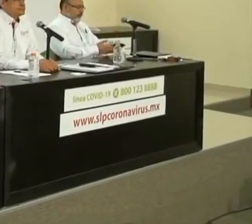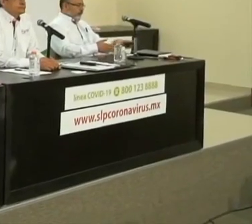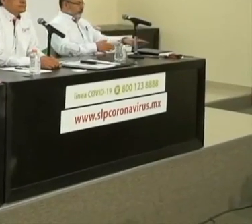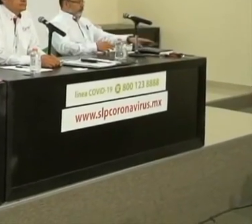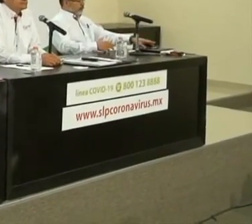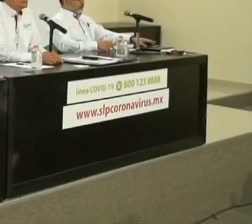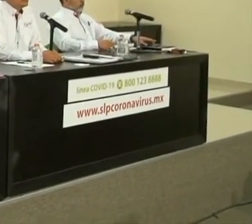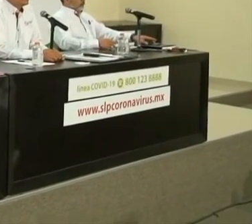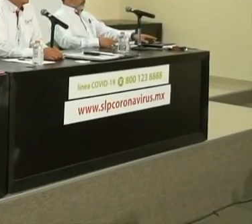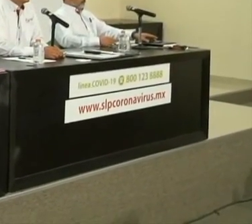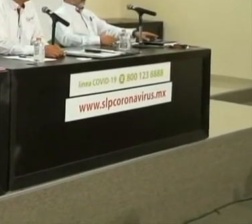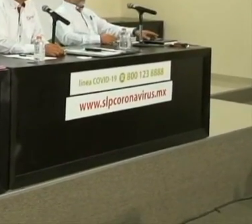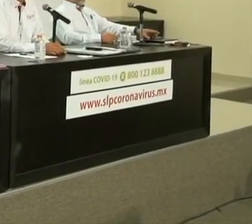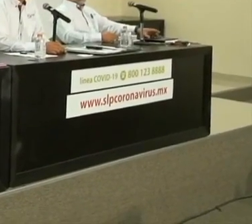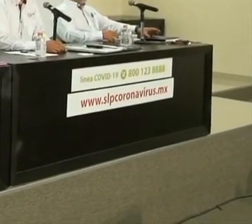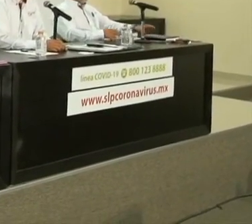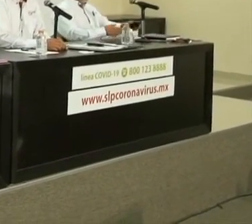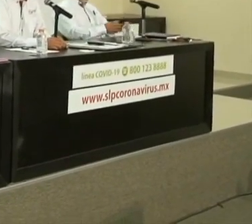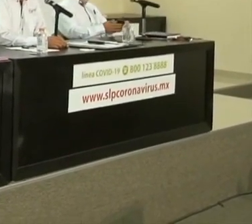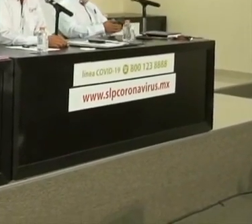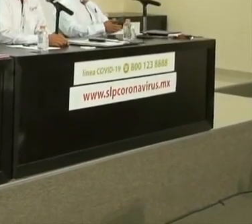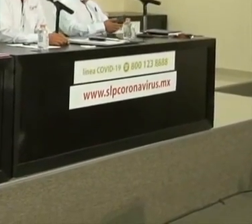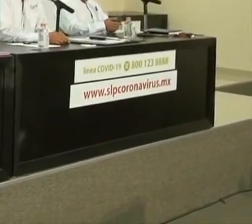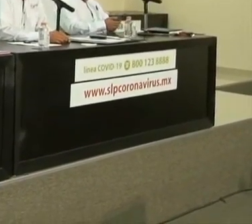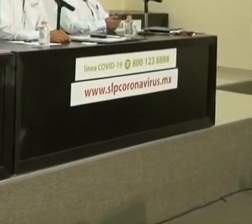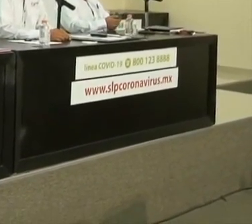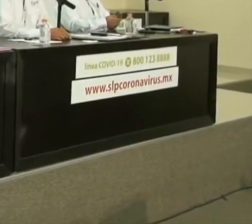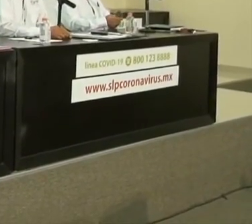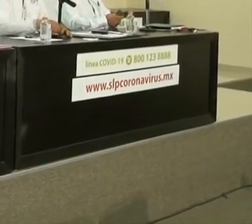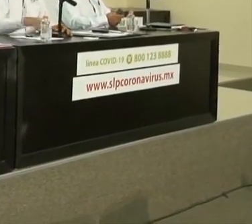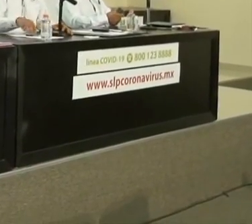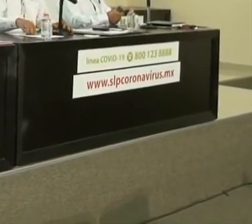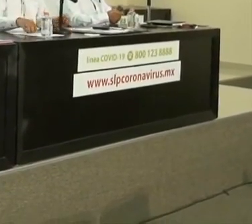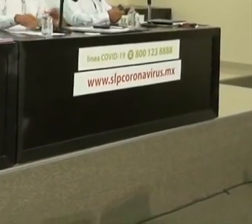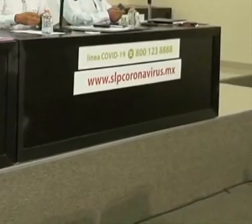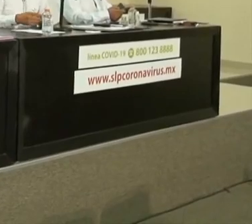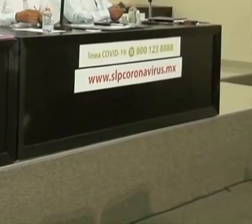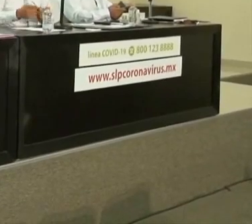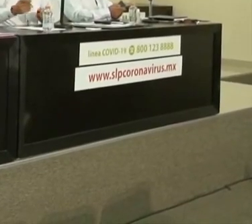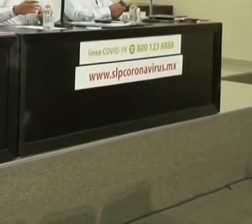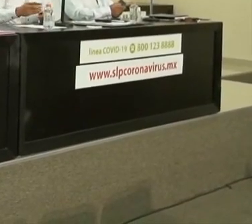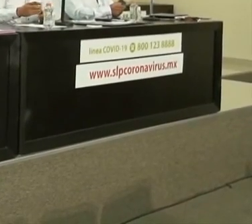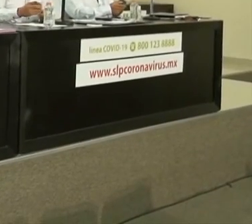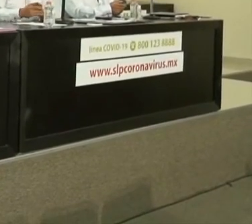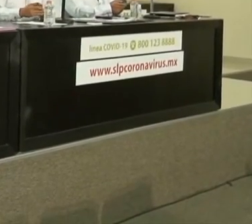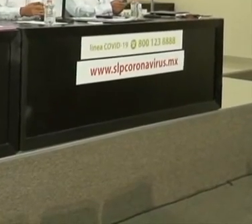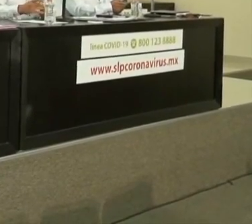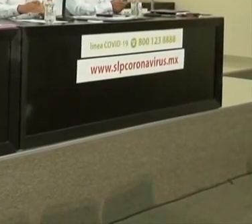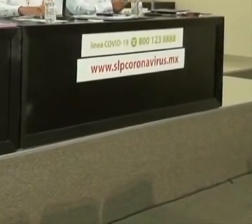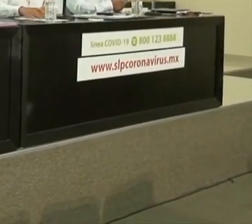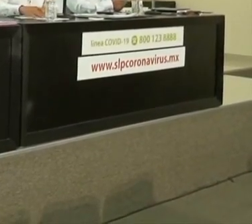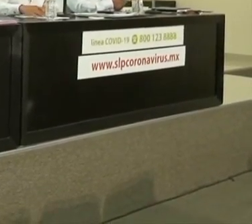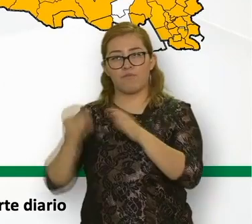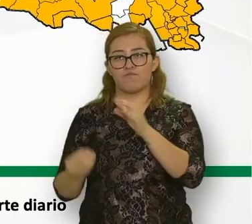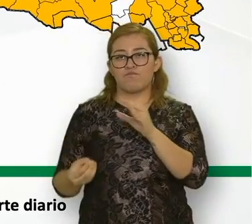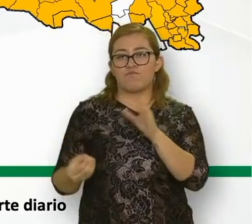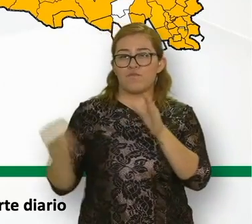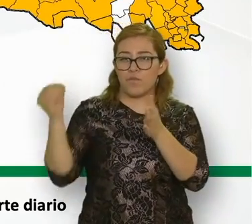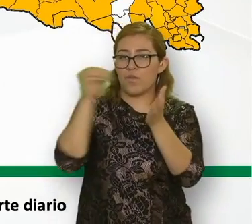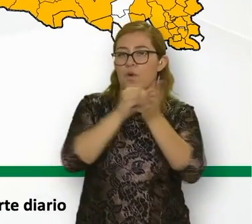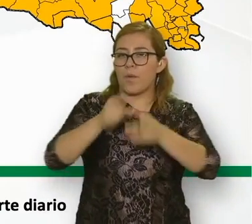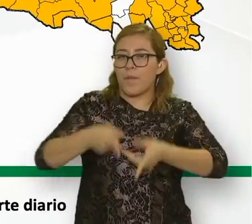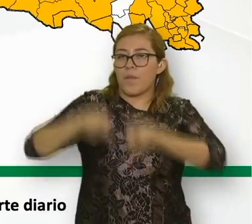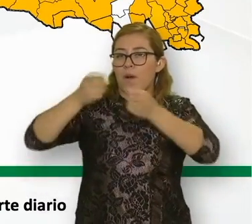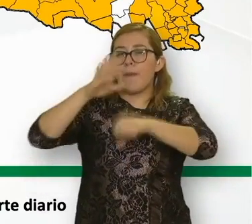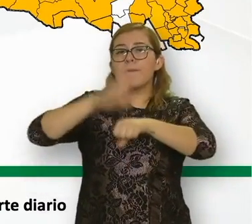El Comité Estatal para la Seguridad en la Salud de San Luis Potosí confirmó 39 casos nuevos de COVID-19 para un